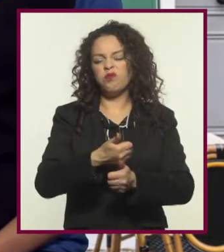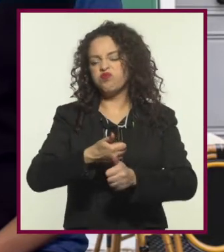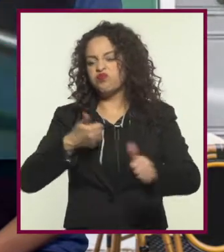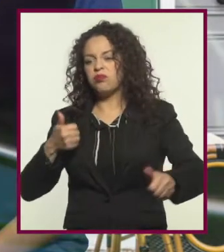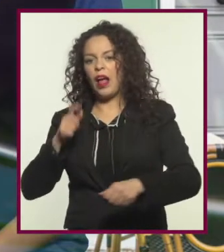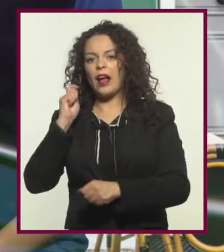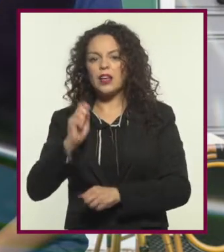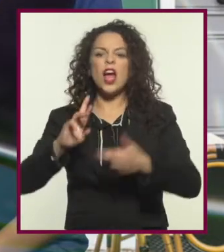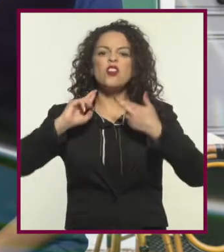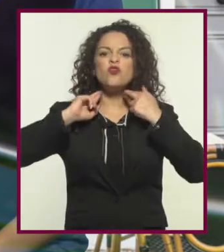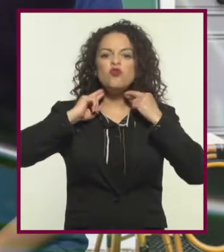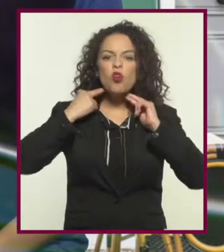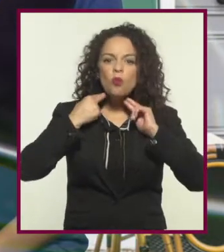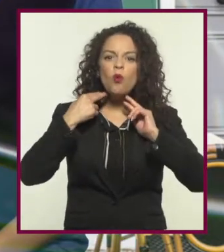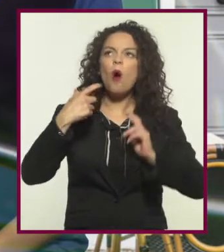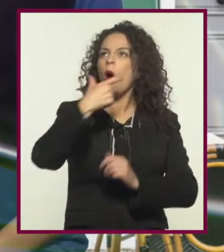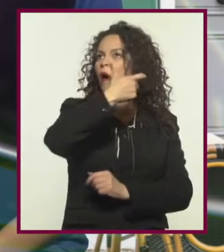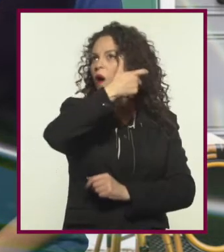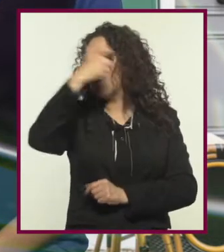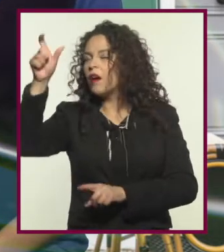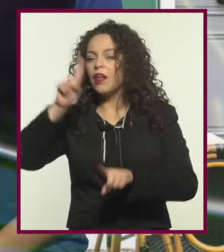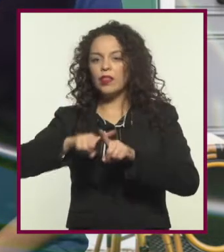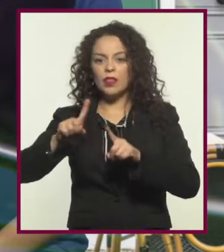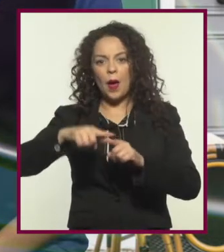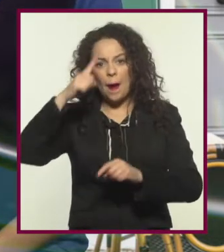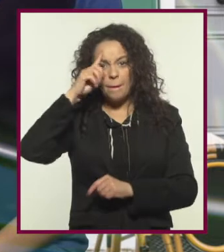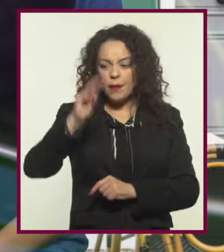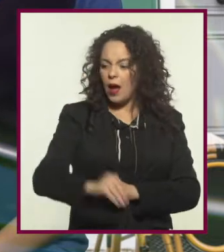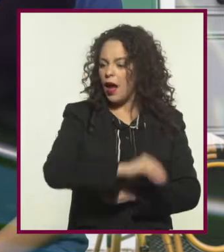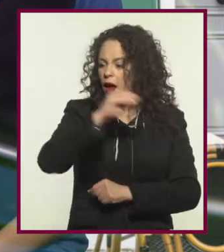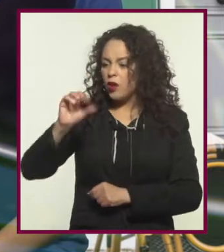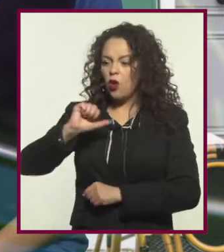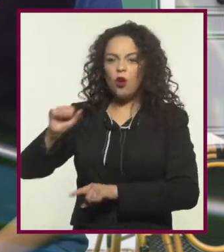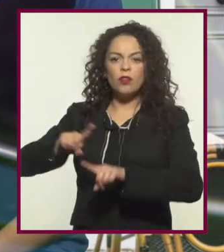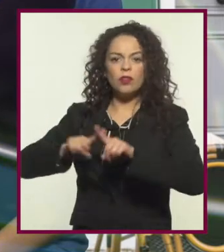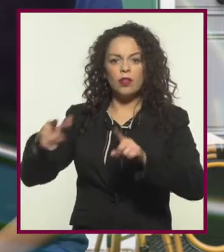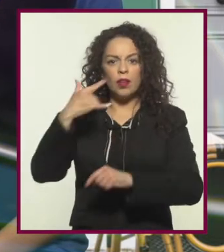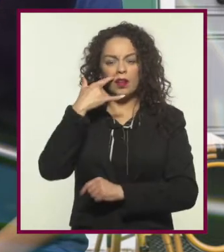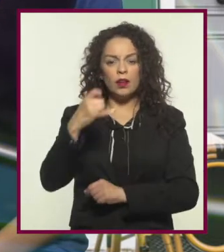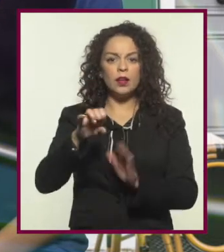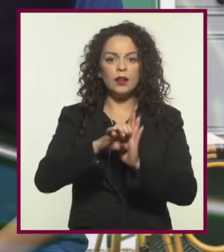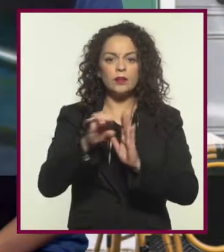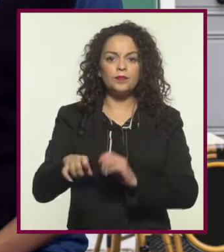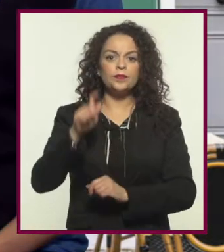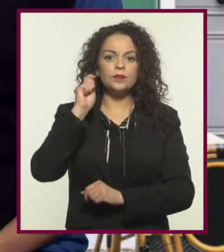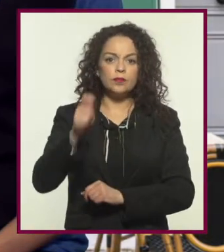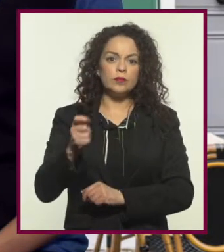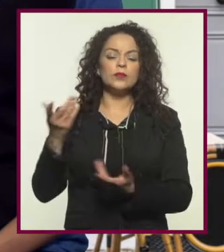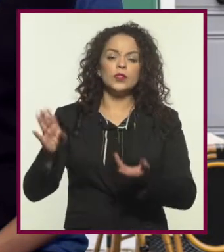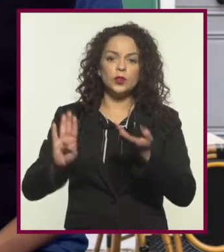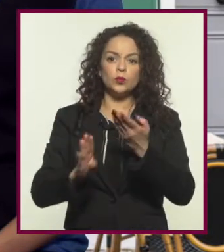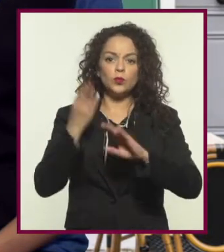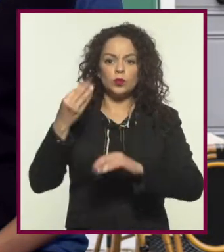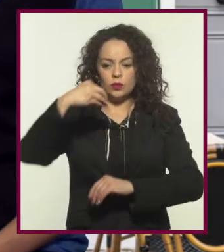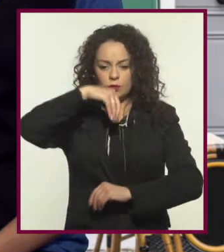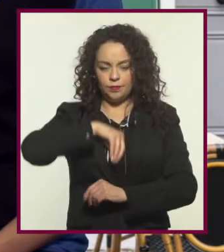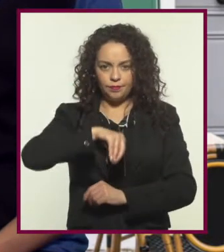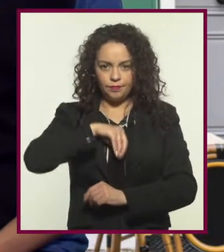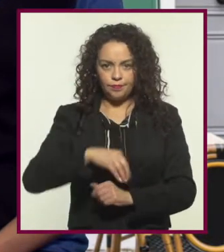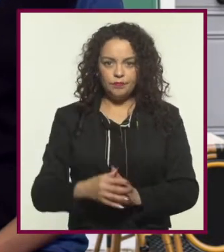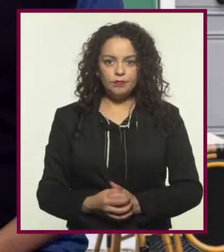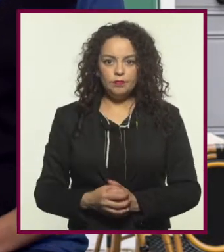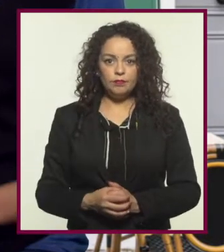muy vistos robots e imperios galácticos para moverse a terrenos inexplorados como la docencia y los mundos